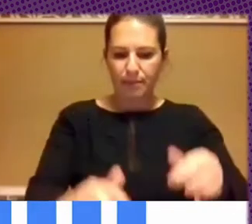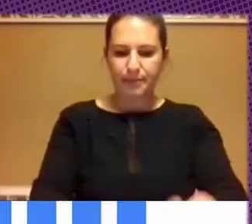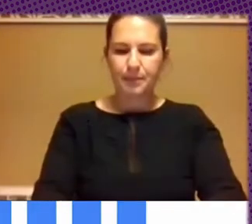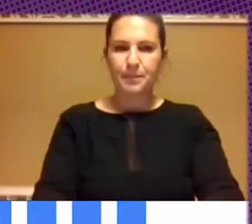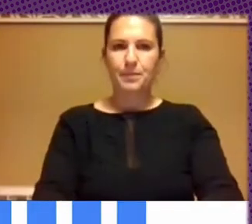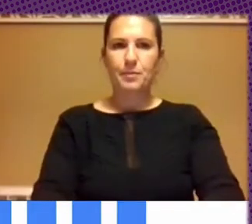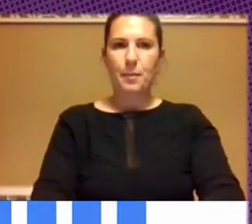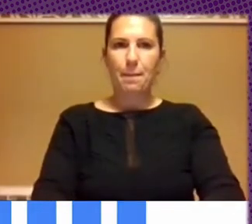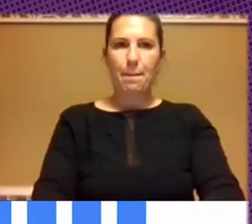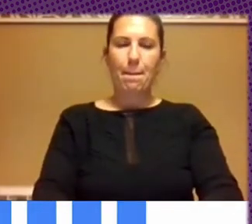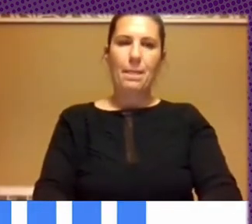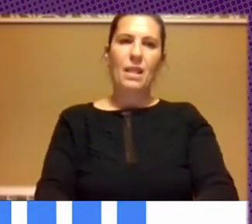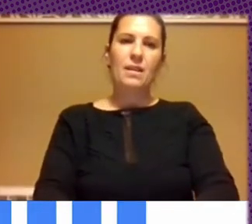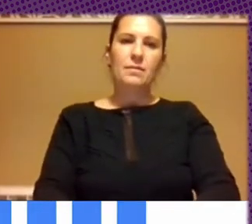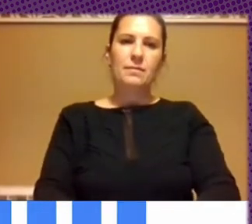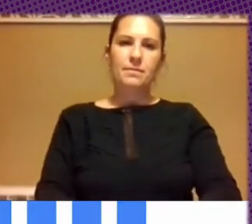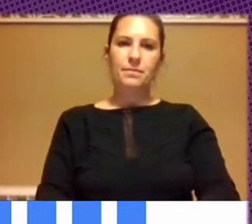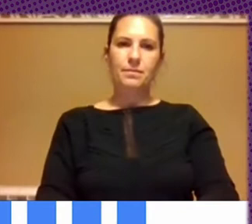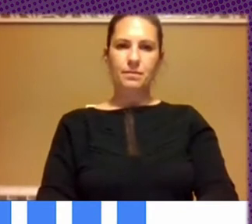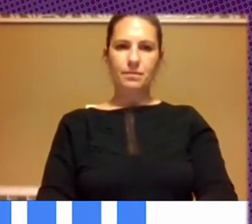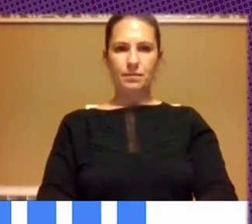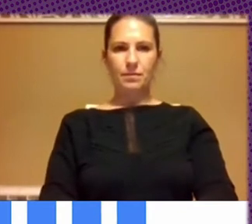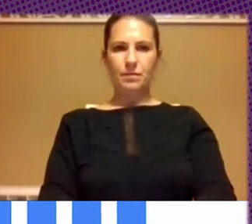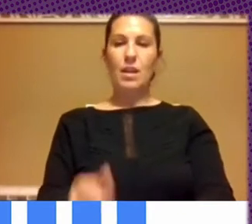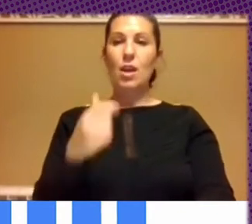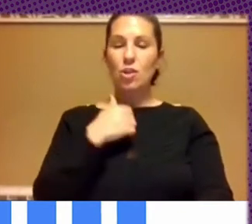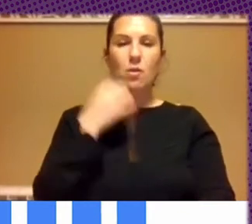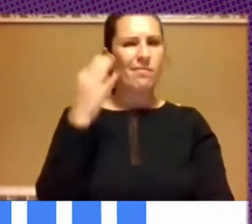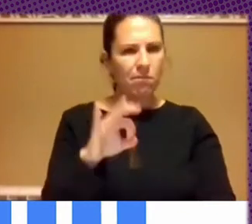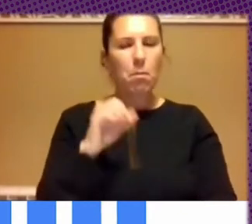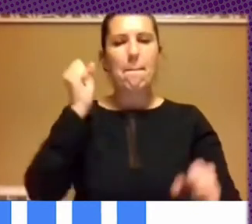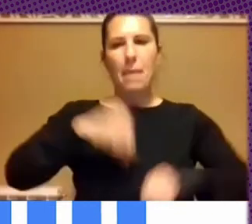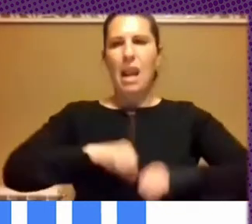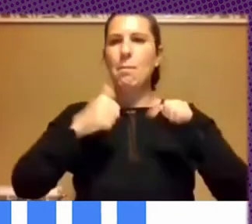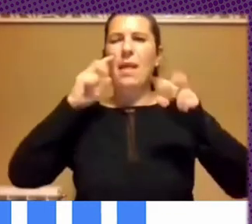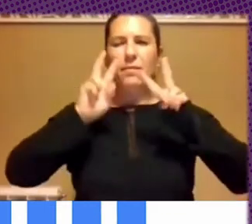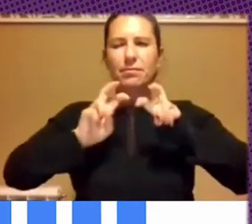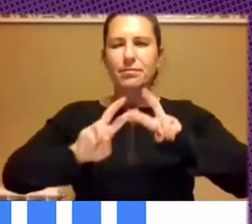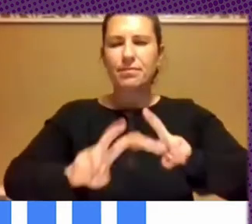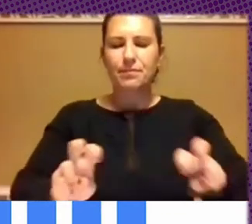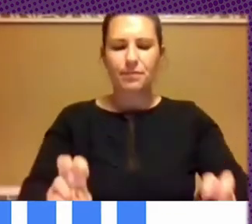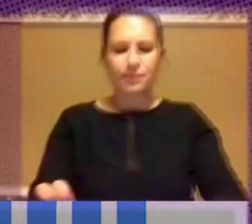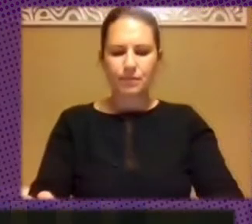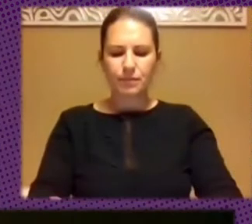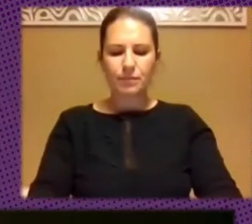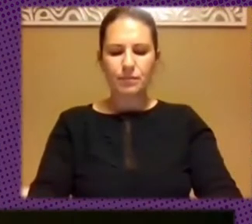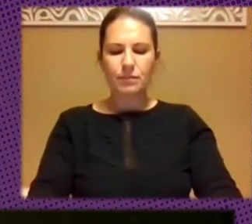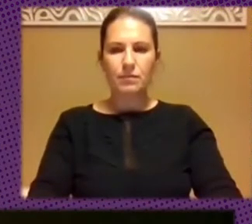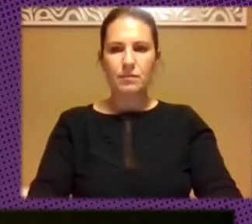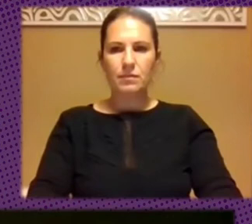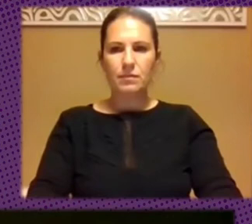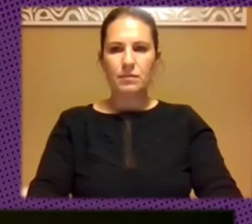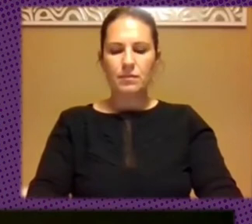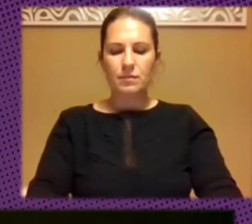Y, bueno, lo que empecé a mirar también es como lo que a